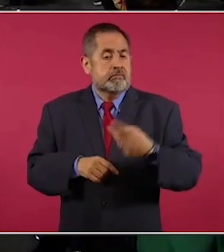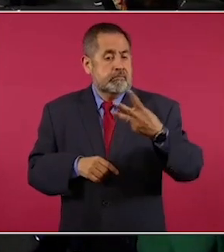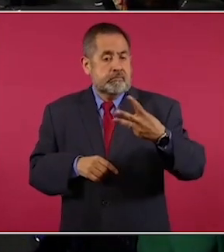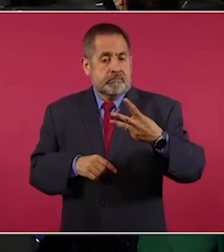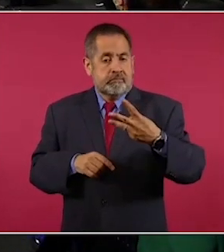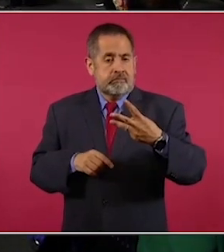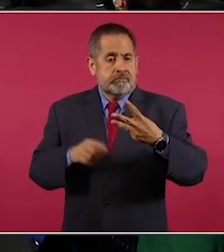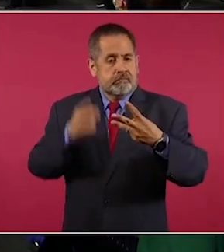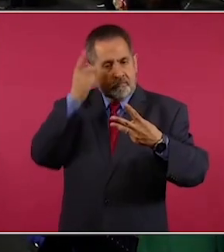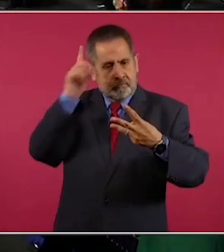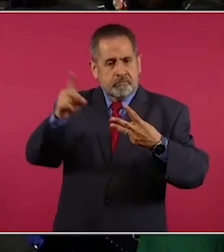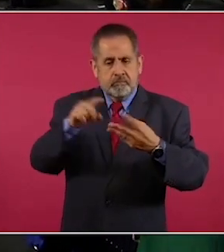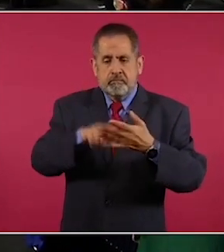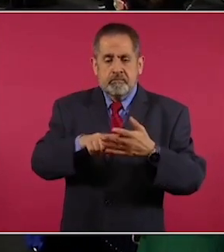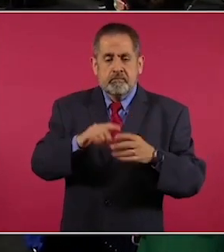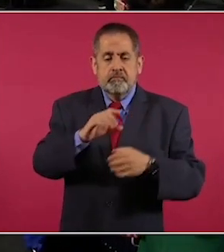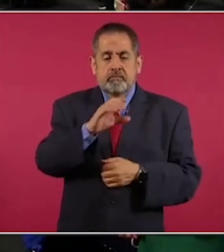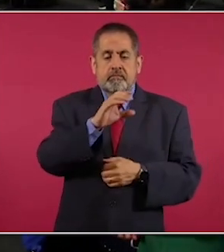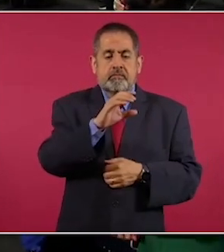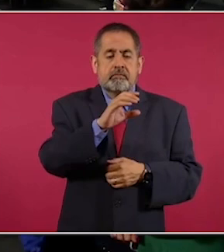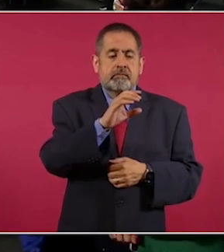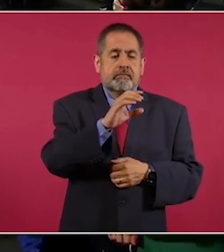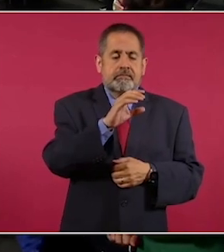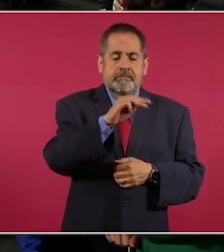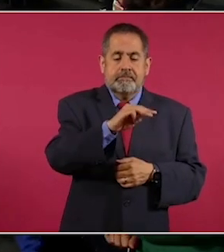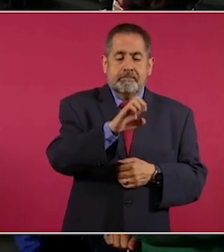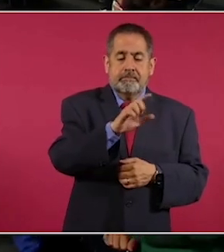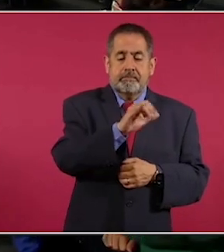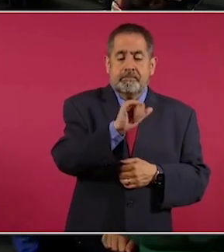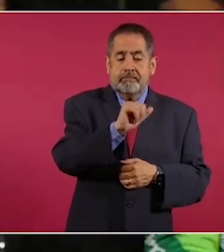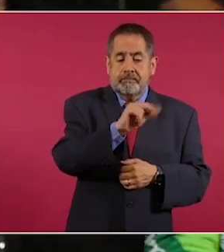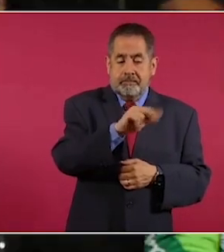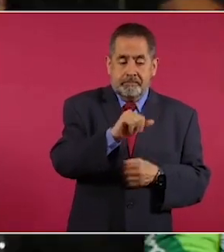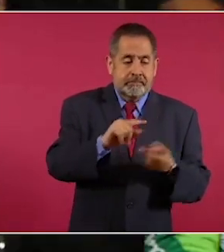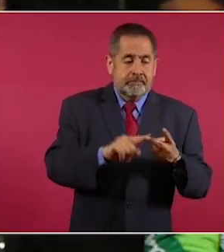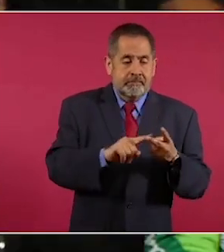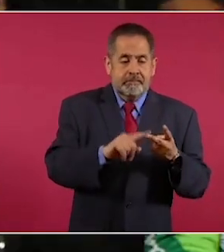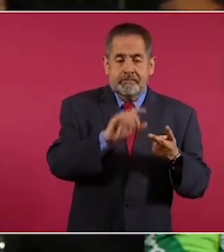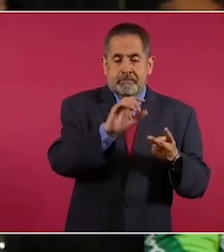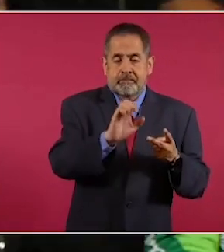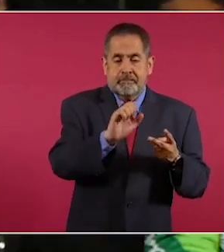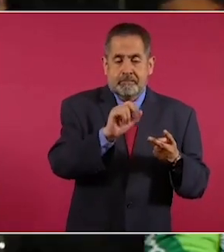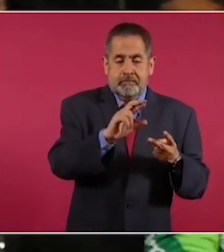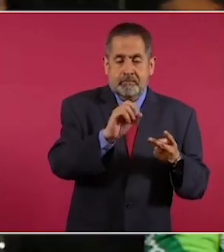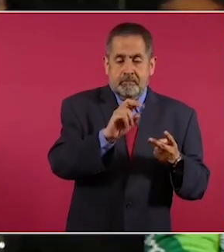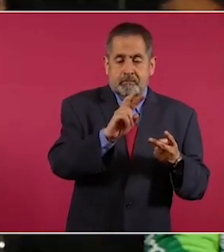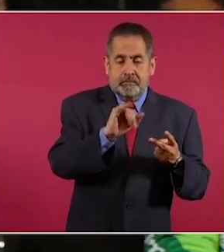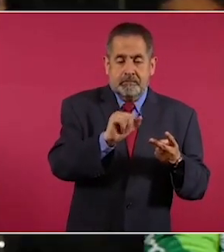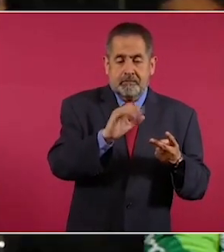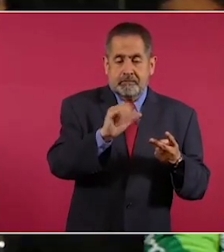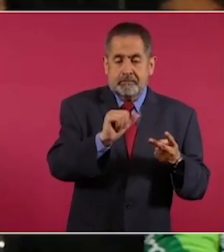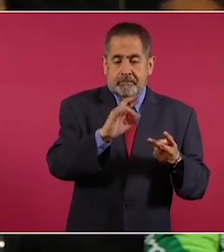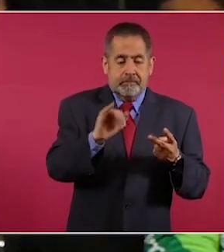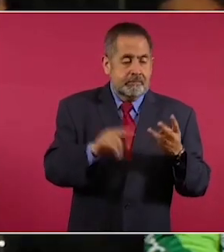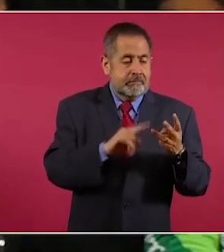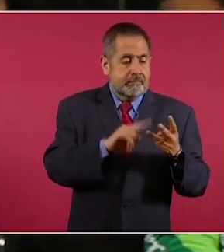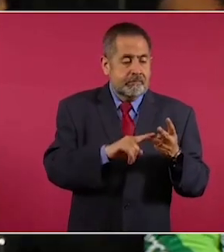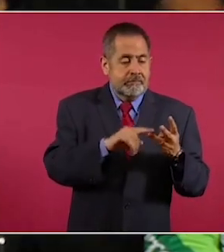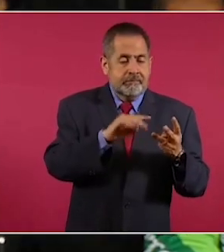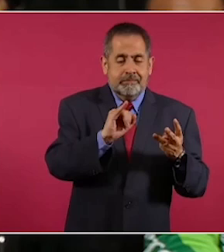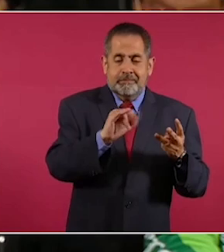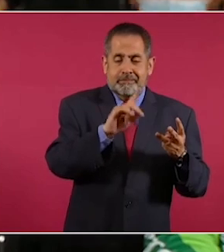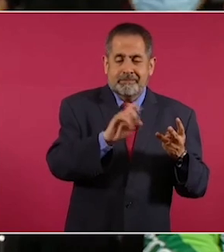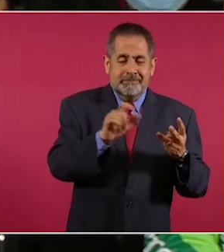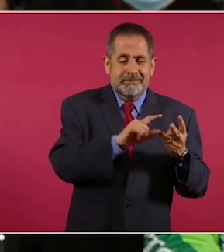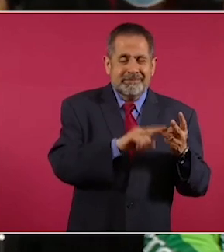concesiones, uno de Compañía Mexicana de Aviación SADCB, Aerovías Caribe y Mexicana Inter SADCB, el derecho a